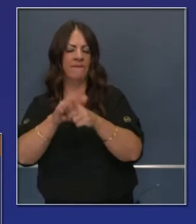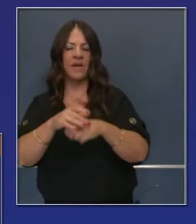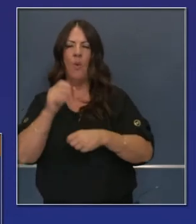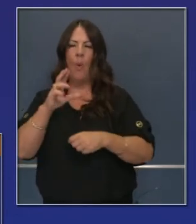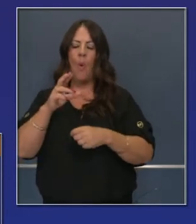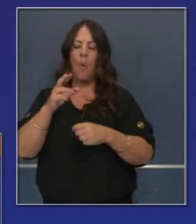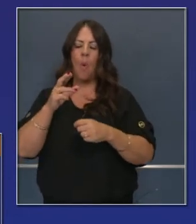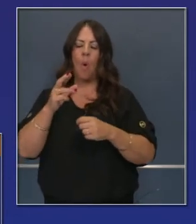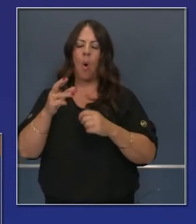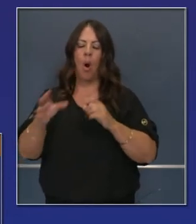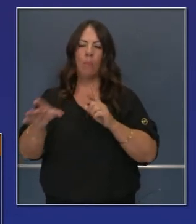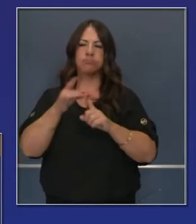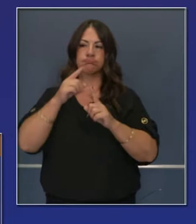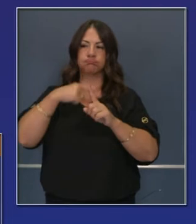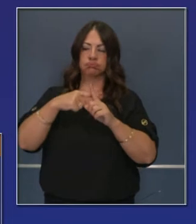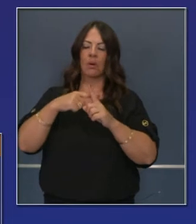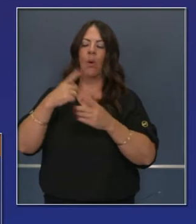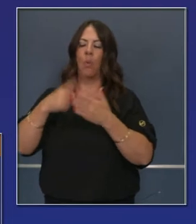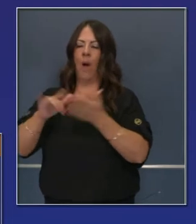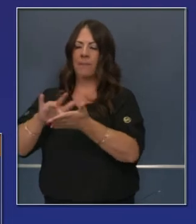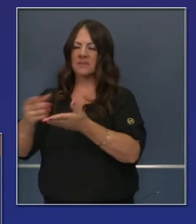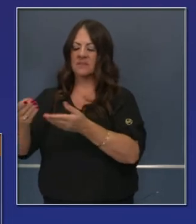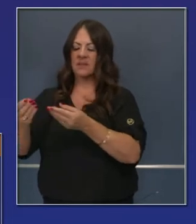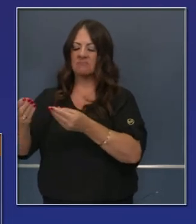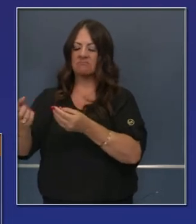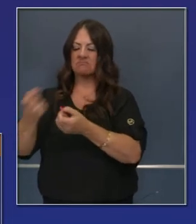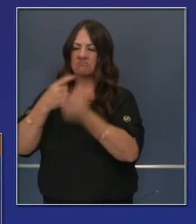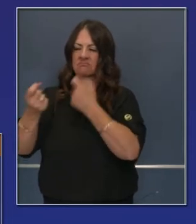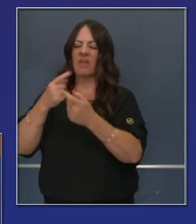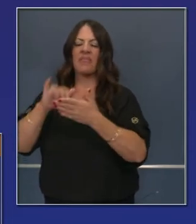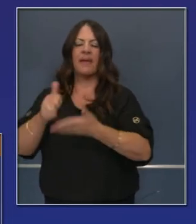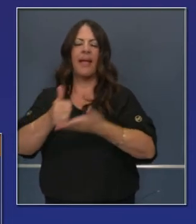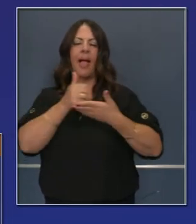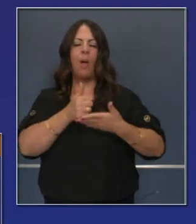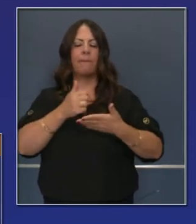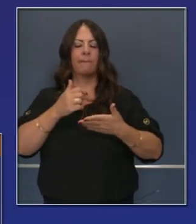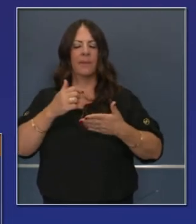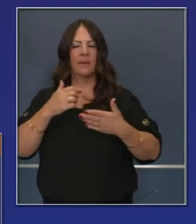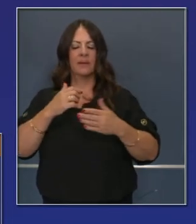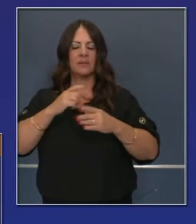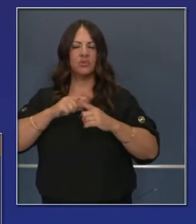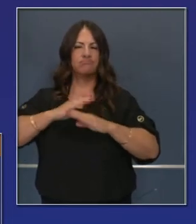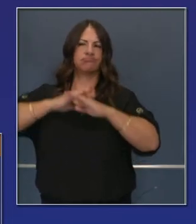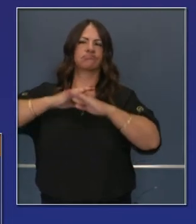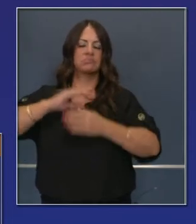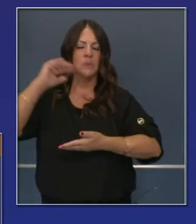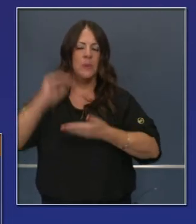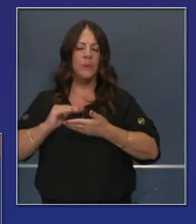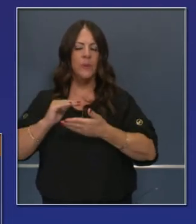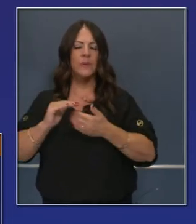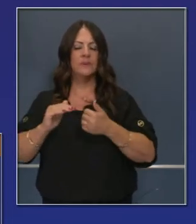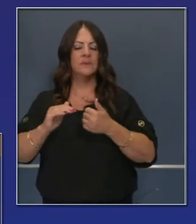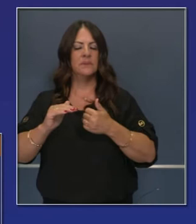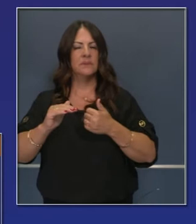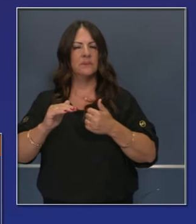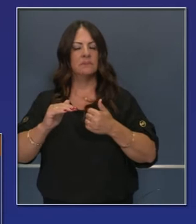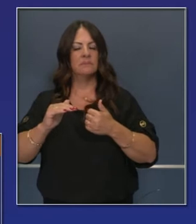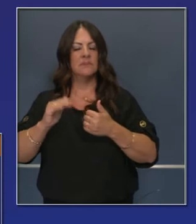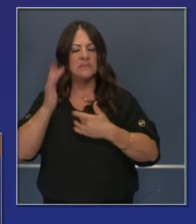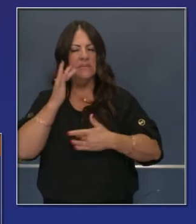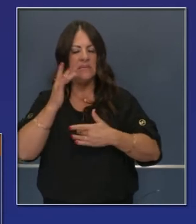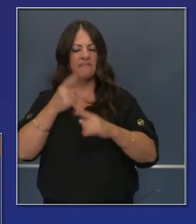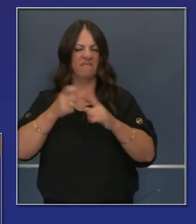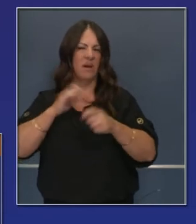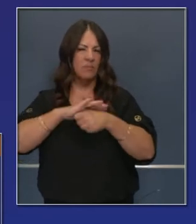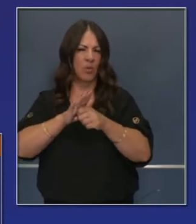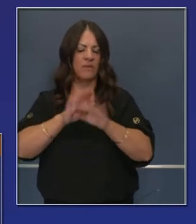de estas soluciones terapéuticas disponibles que están probándose en programas de prueba en el